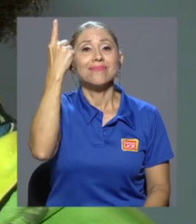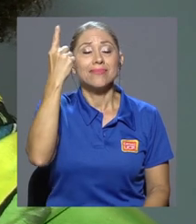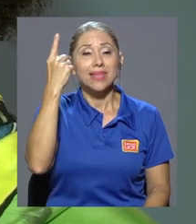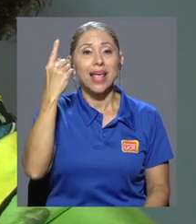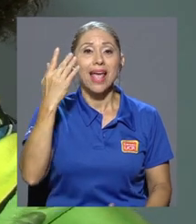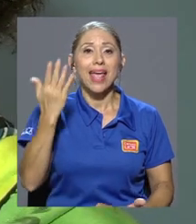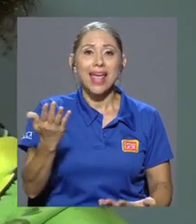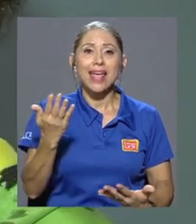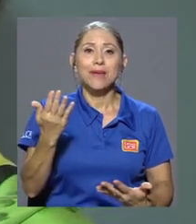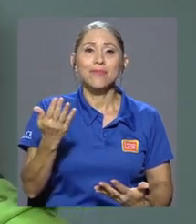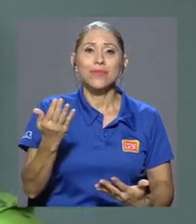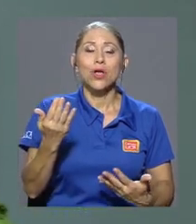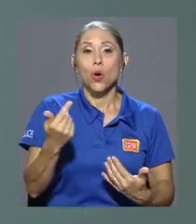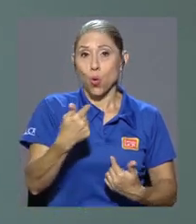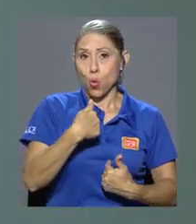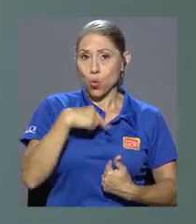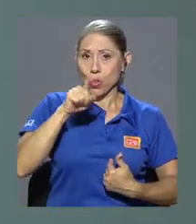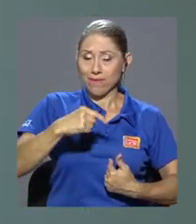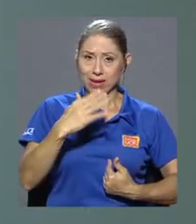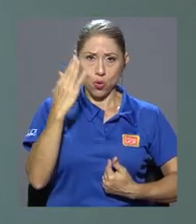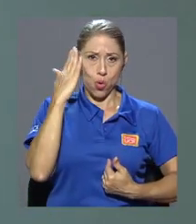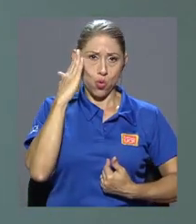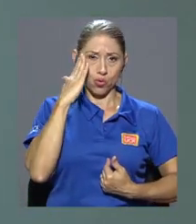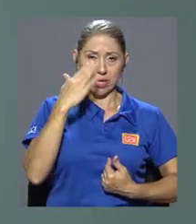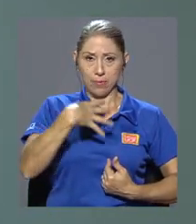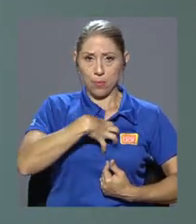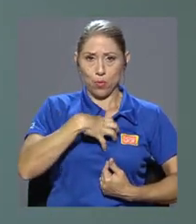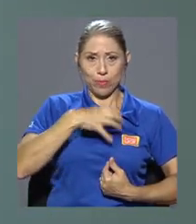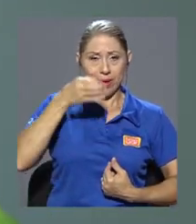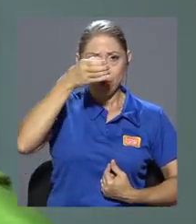al conocer uno su propia cultura,